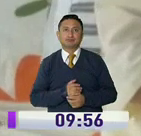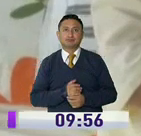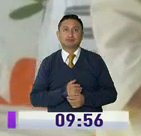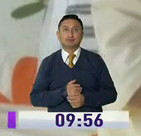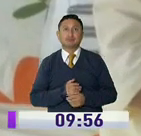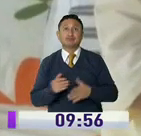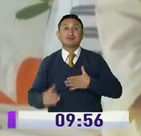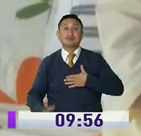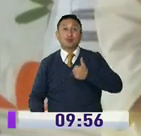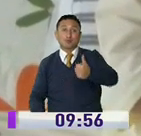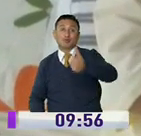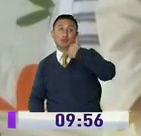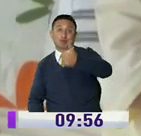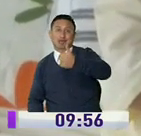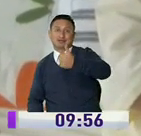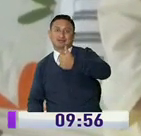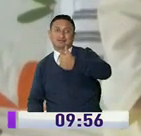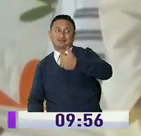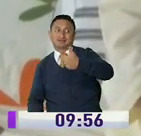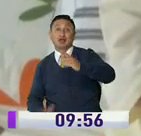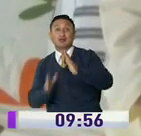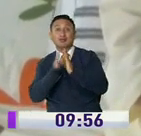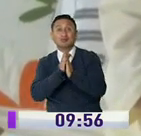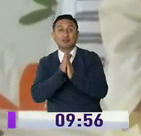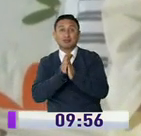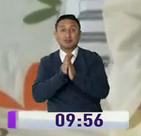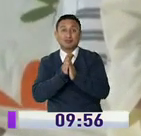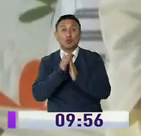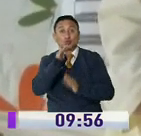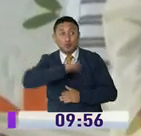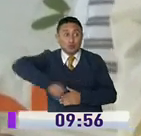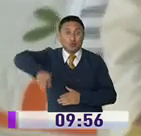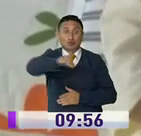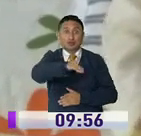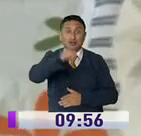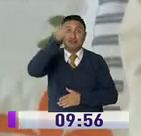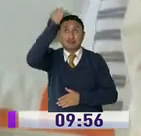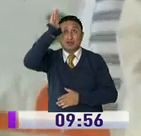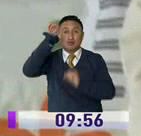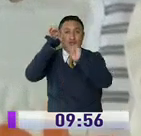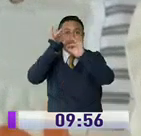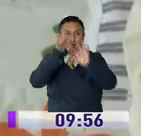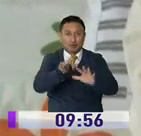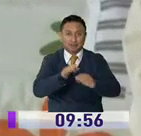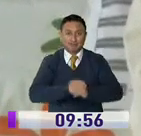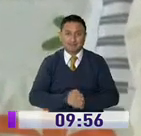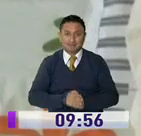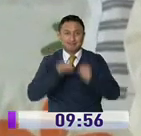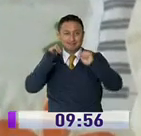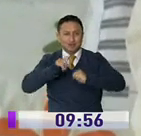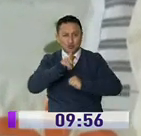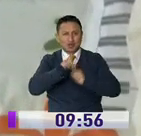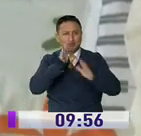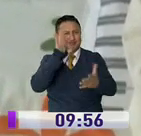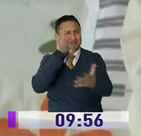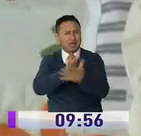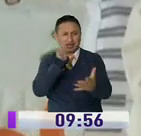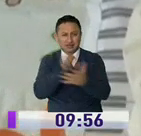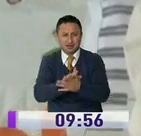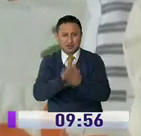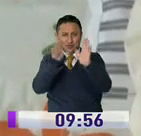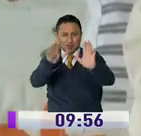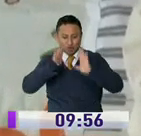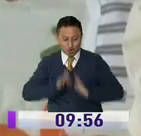Estoy bien. Les lo he rogando por ustedes que el Señor las bendiga. Y que estén tranquilas